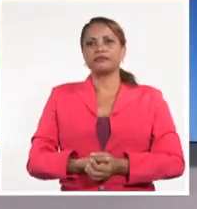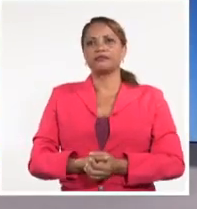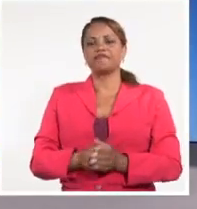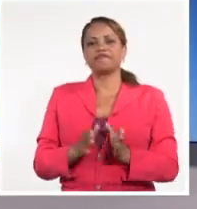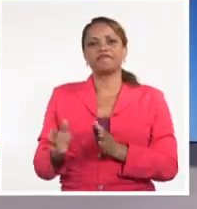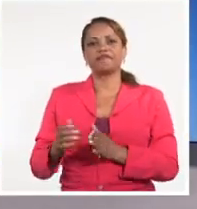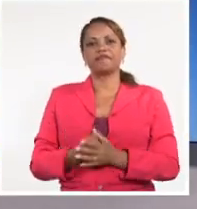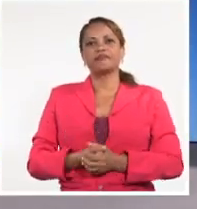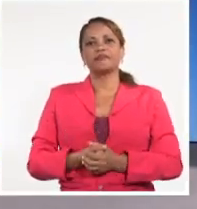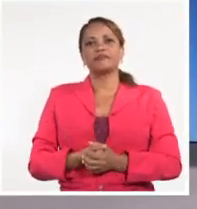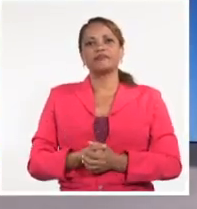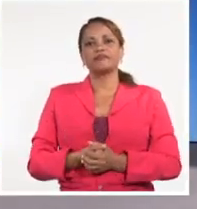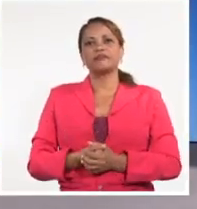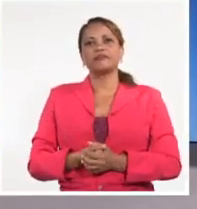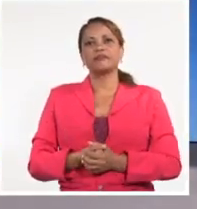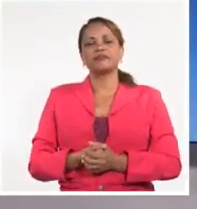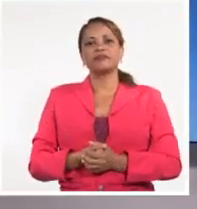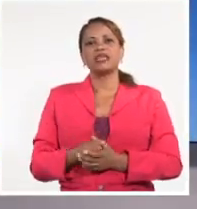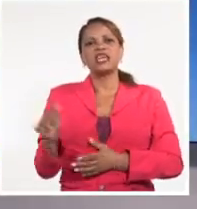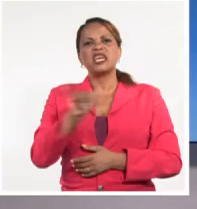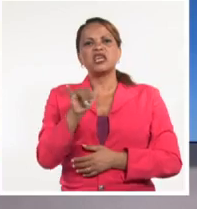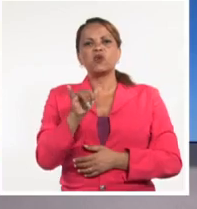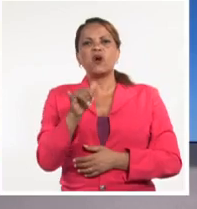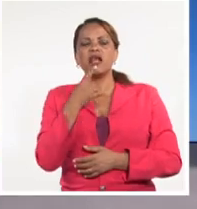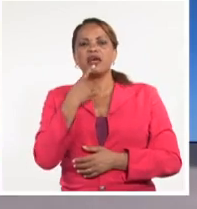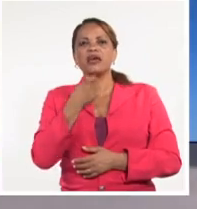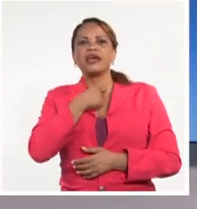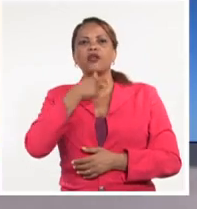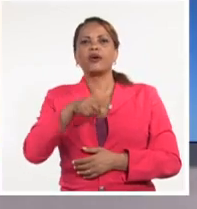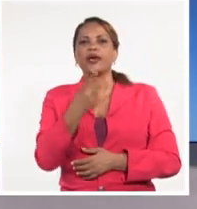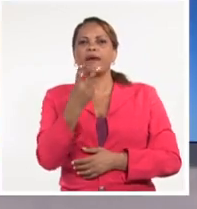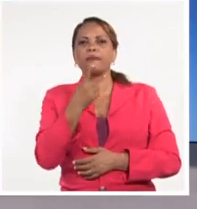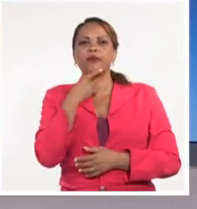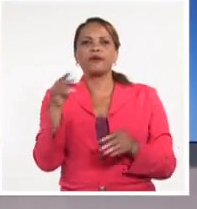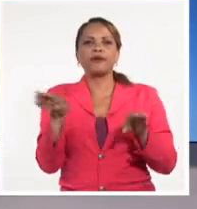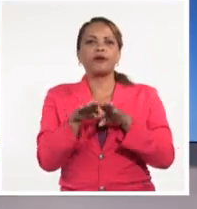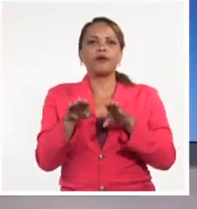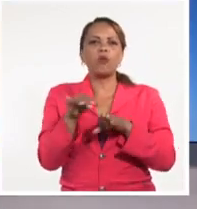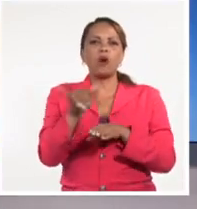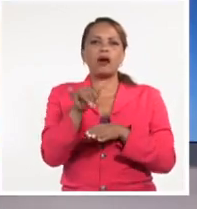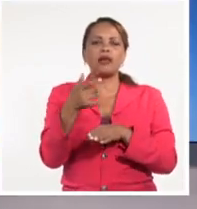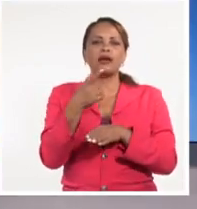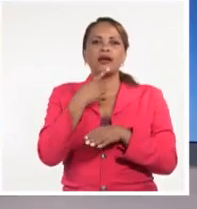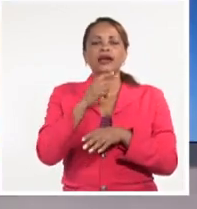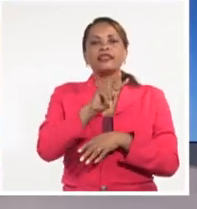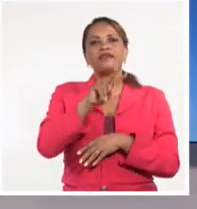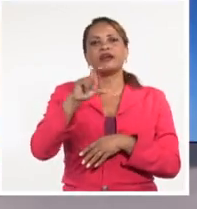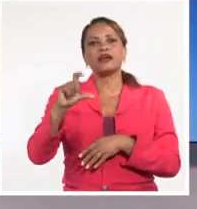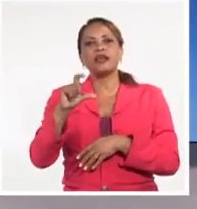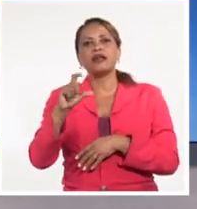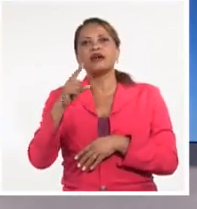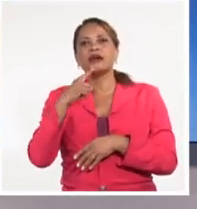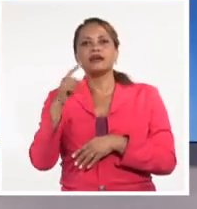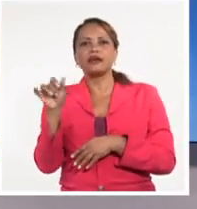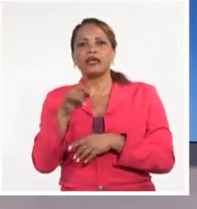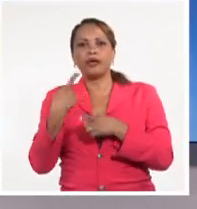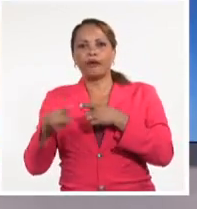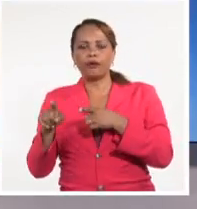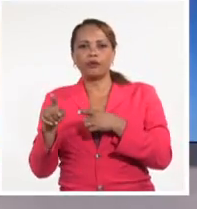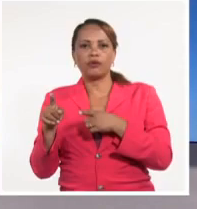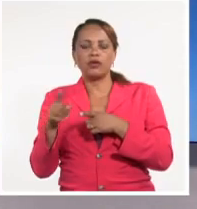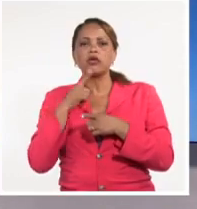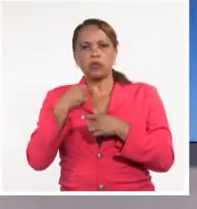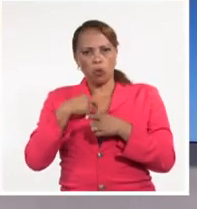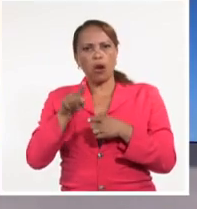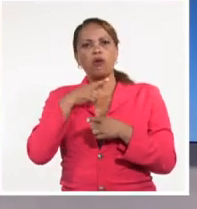¿Qué tienen en común ambos hechos? El de Pinar del Río, el primero, y este en Villa Clara. Yo les voy a traer hoy mi propuesta. Mi propuesta no es